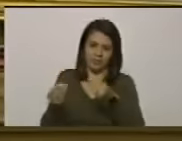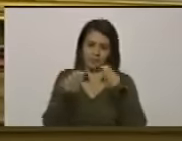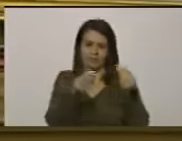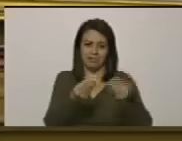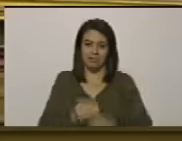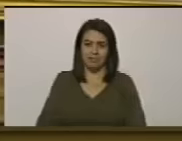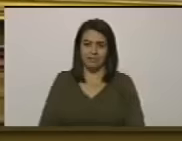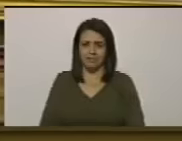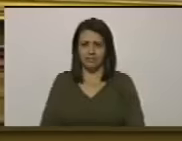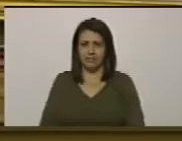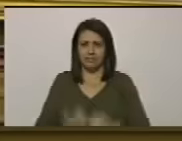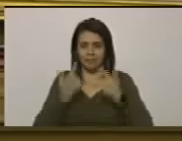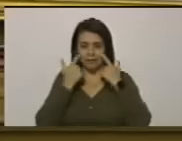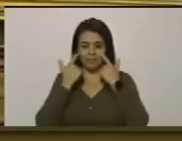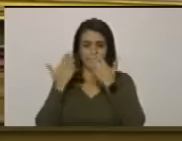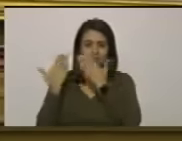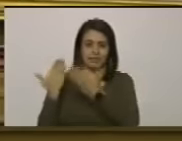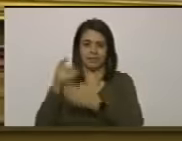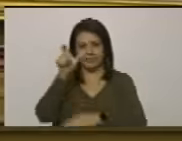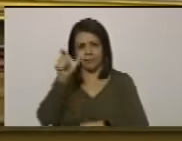puede dejar en el derecho de palabra